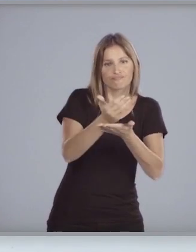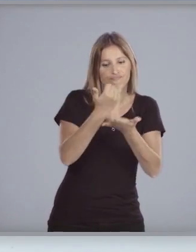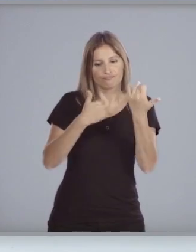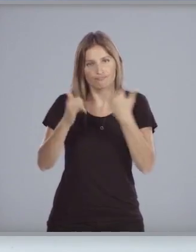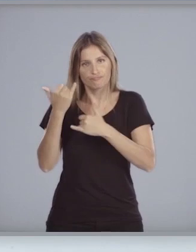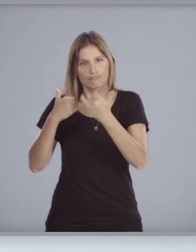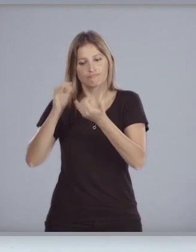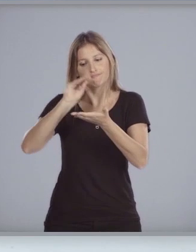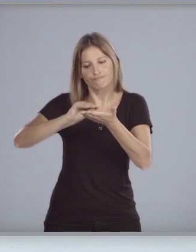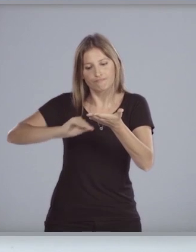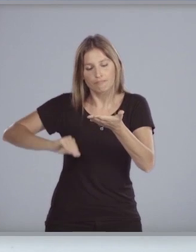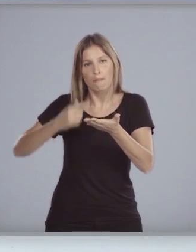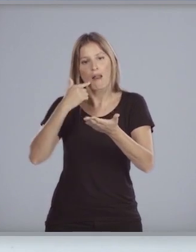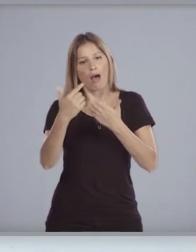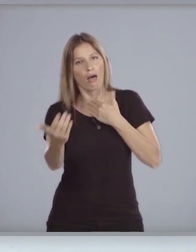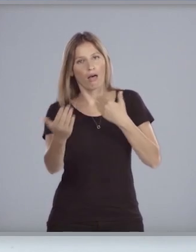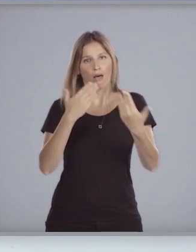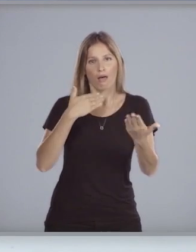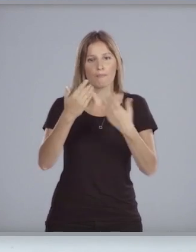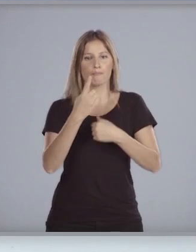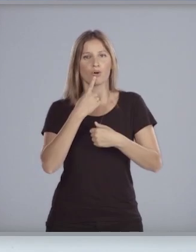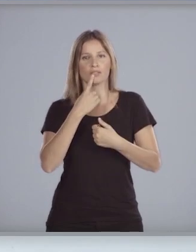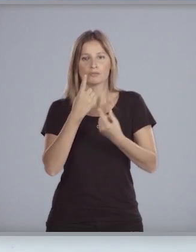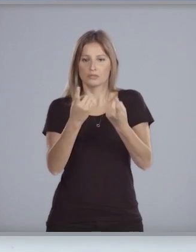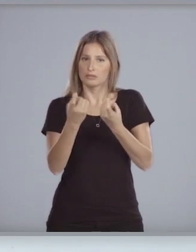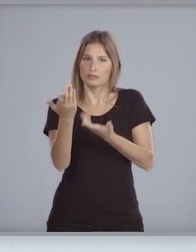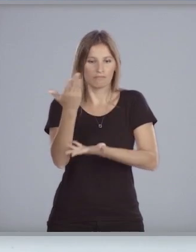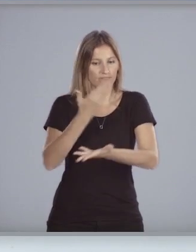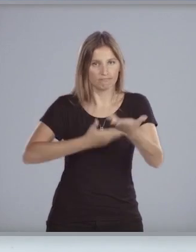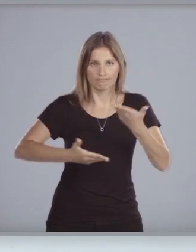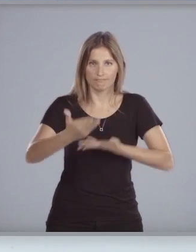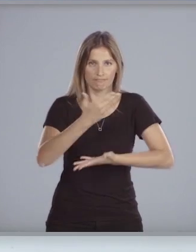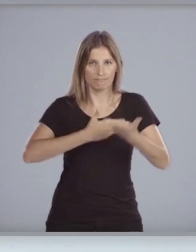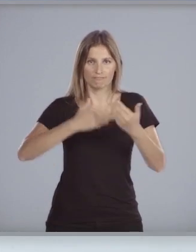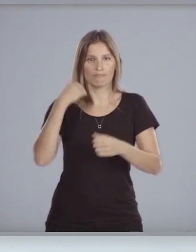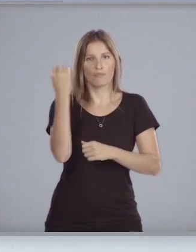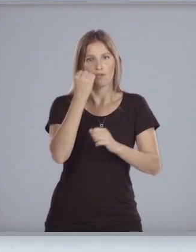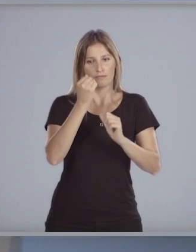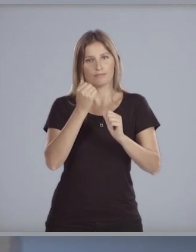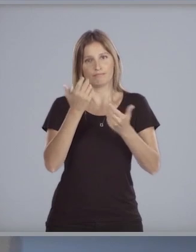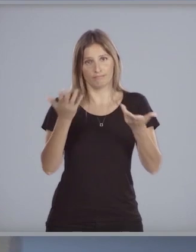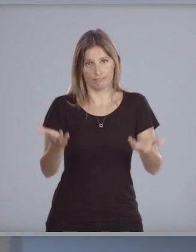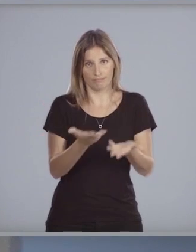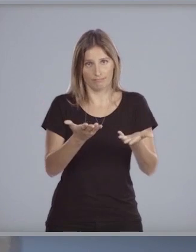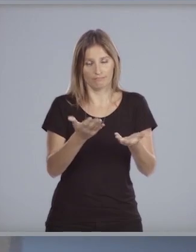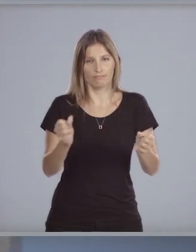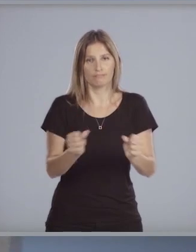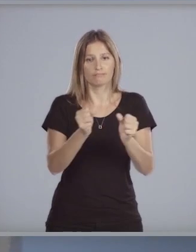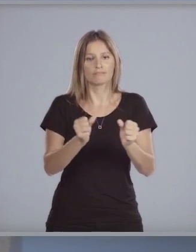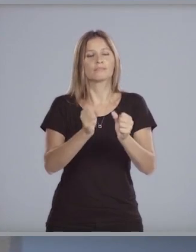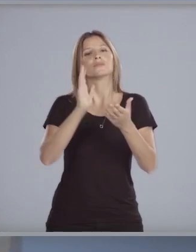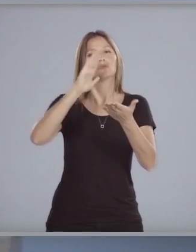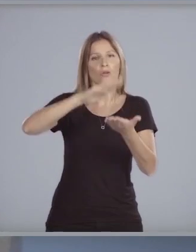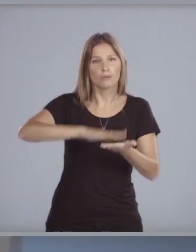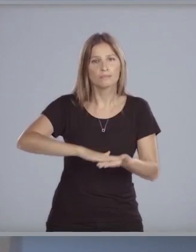para el diálogo político que necesariamente deberá acompañarlo. Y en relación